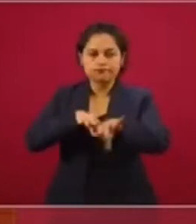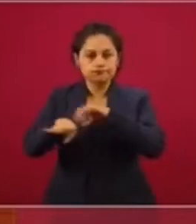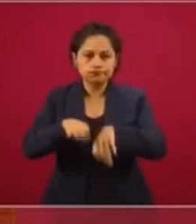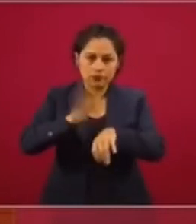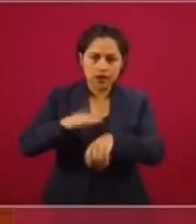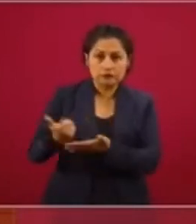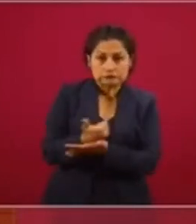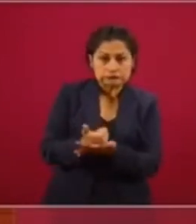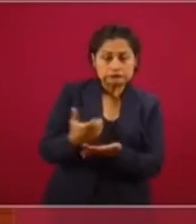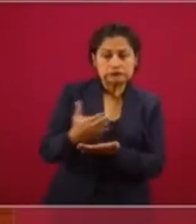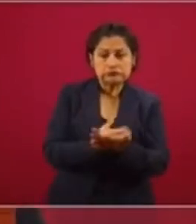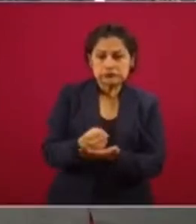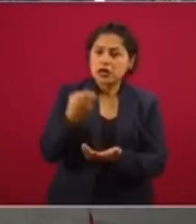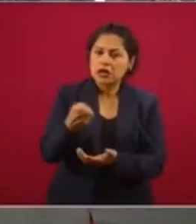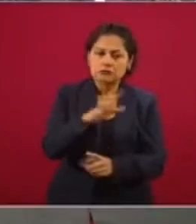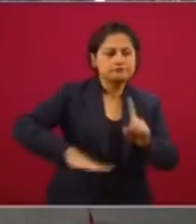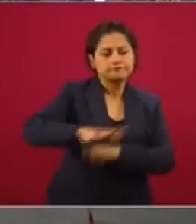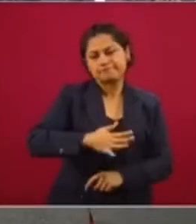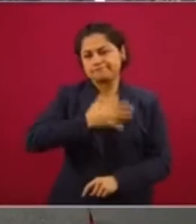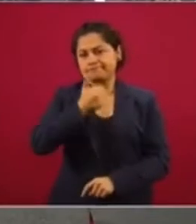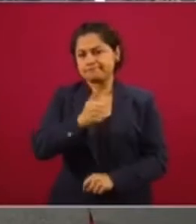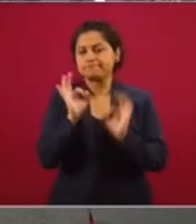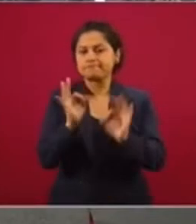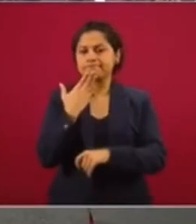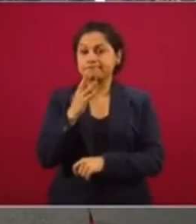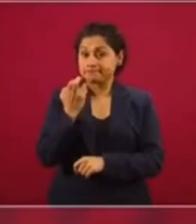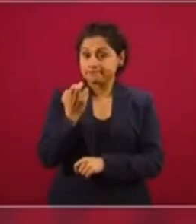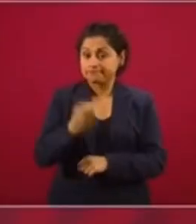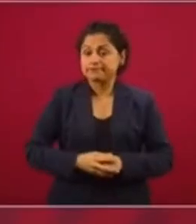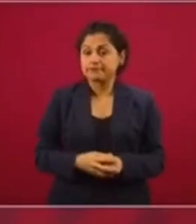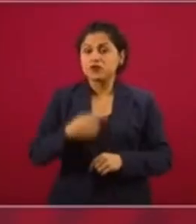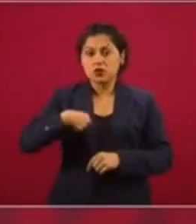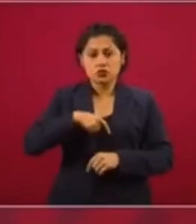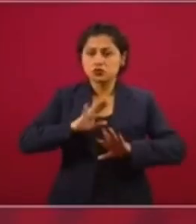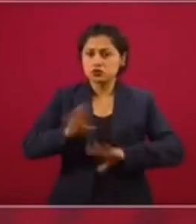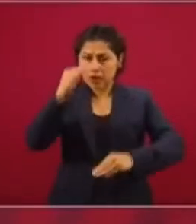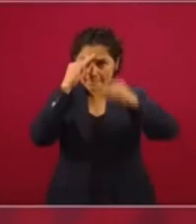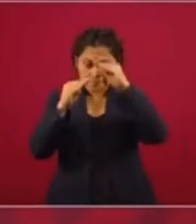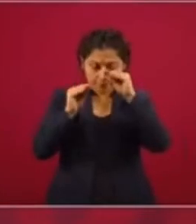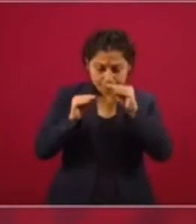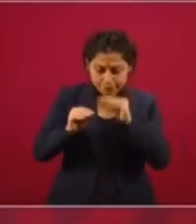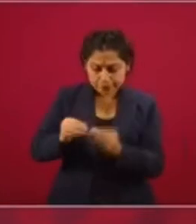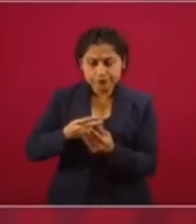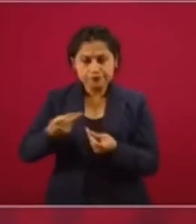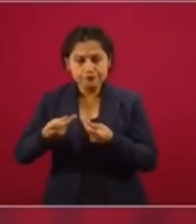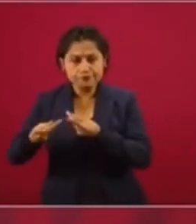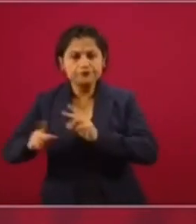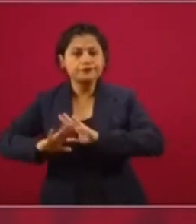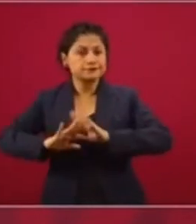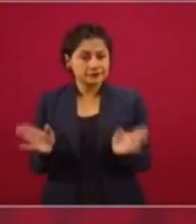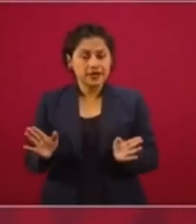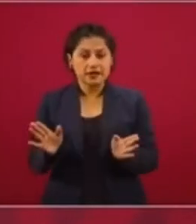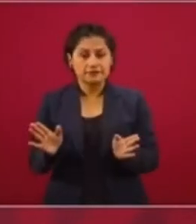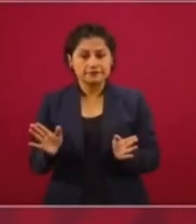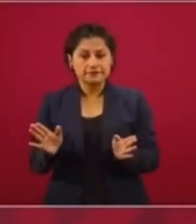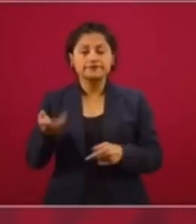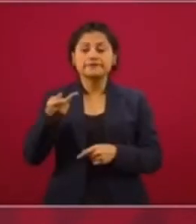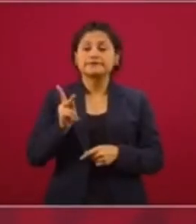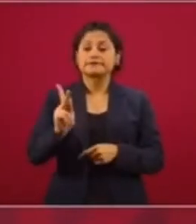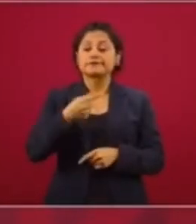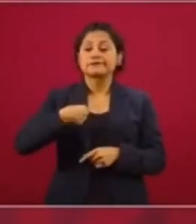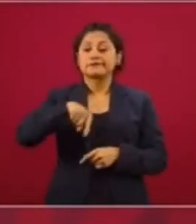Entonces, ya tenemos el diseño, ya está el plan, vamos a esperar nada más